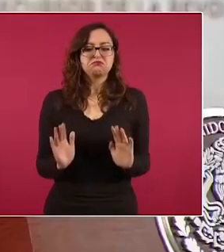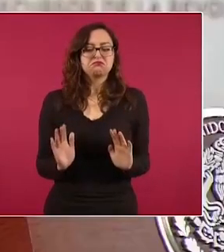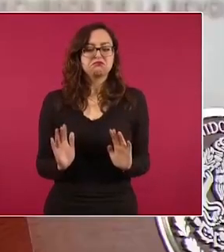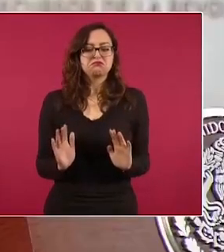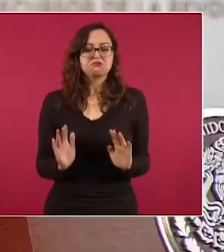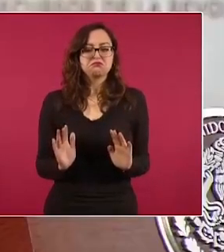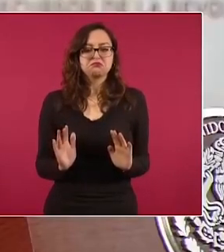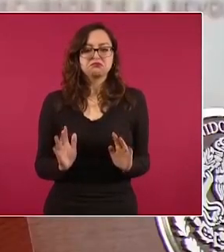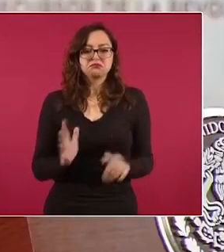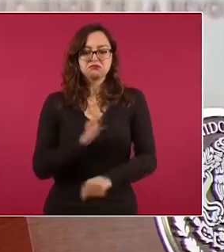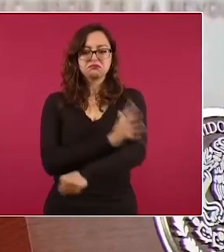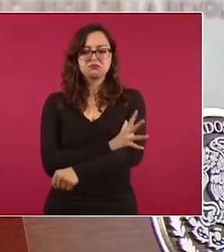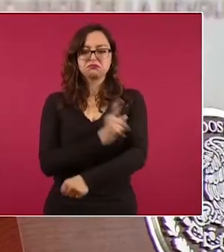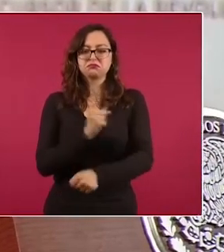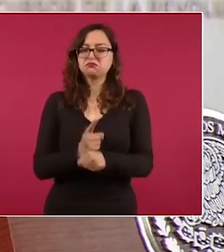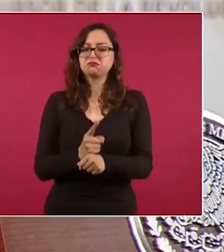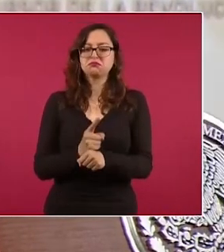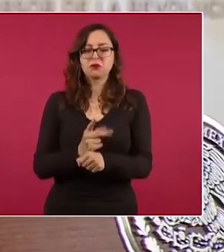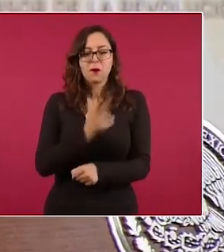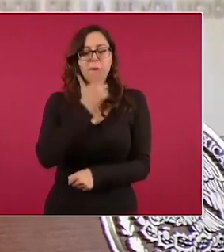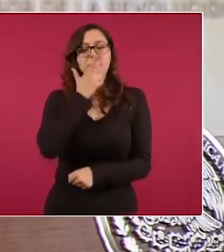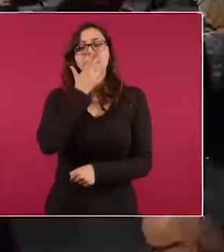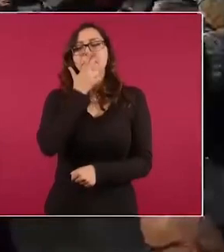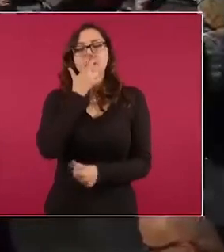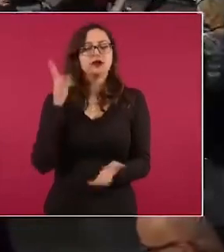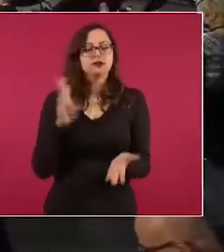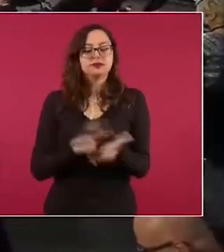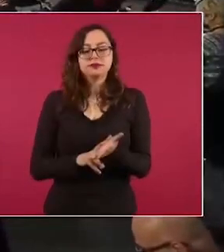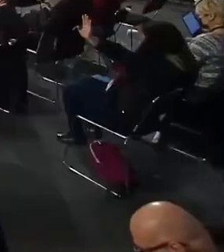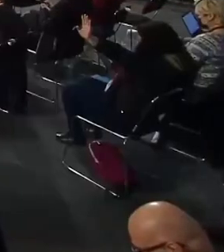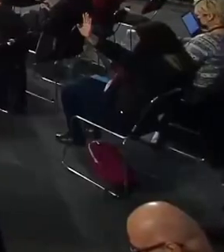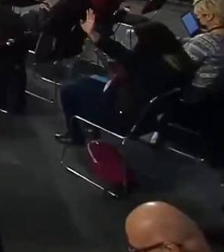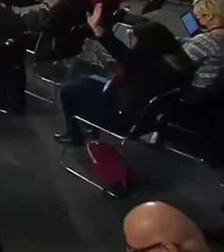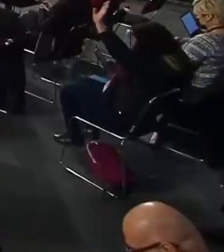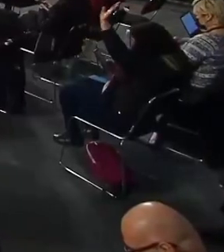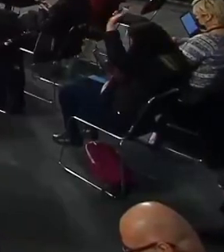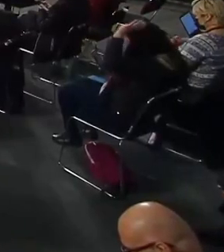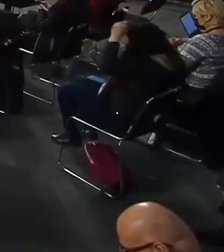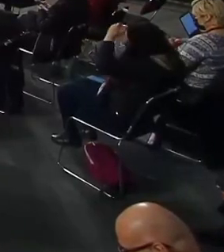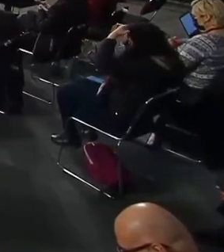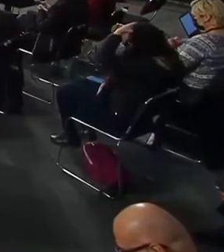Y la honestidad es lo que estimo más importante en mi vida.